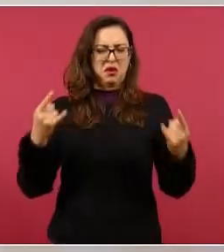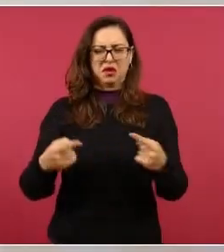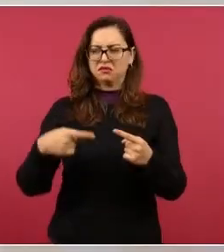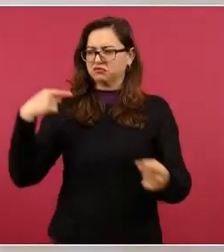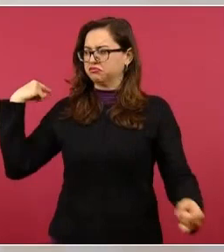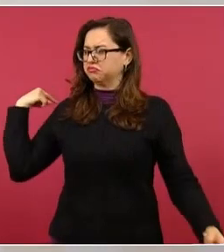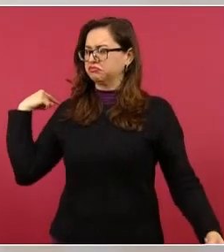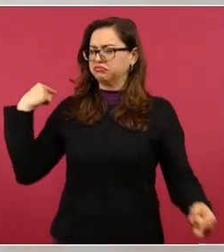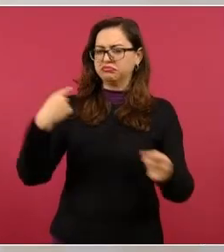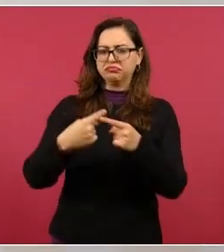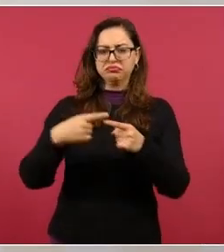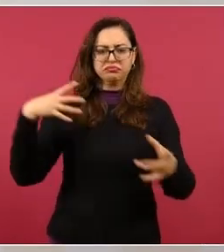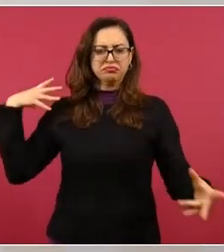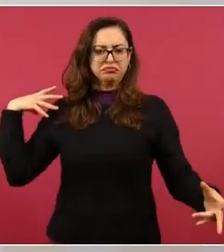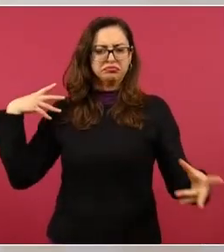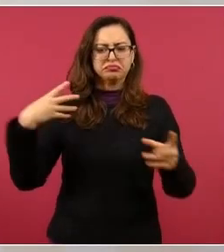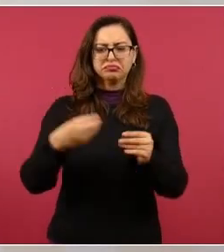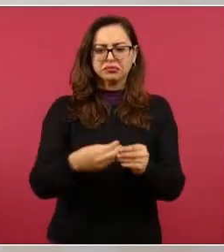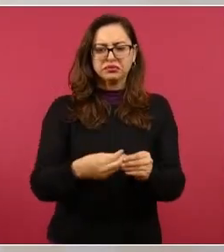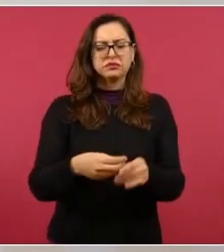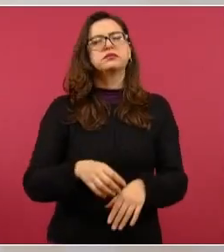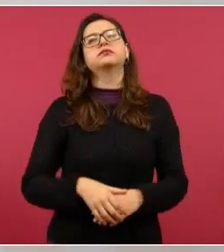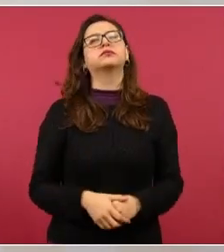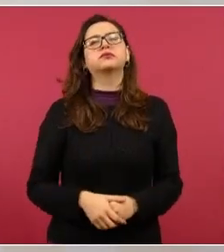me van a ayudar a hacer la cuenta